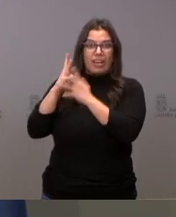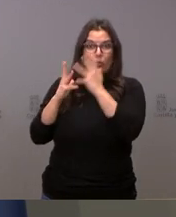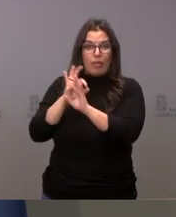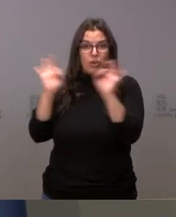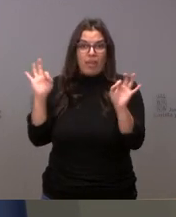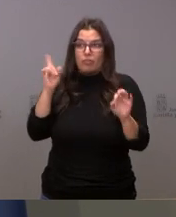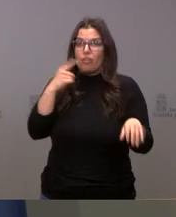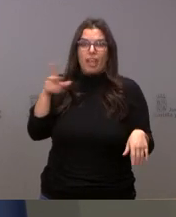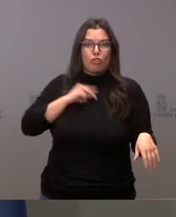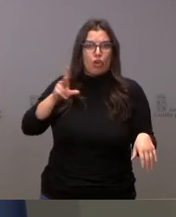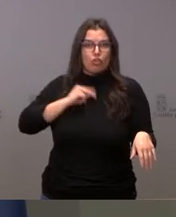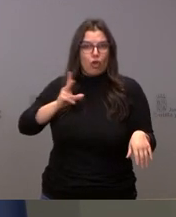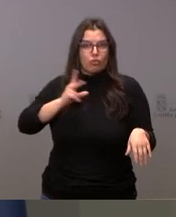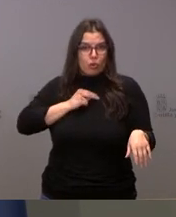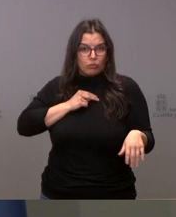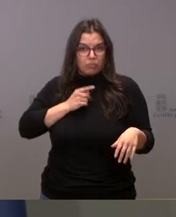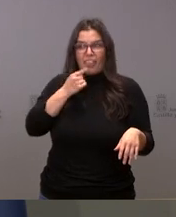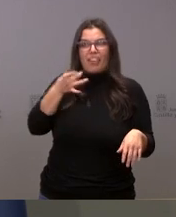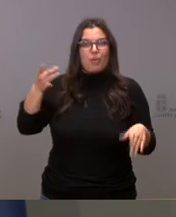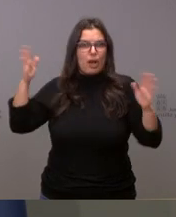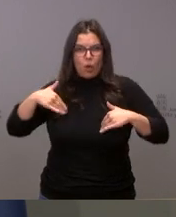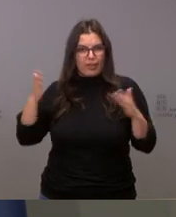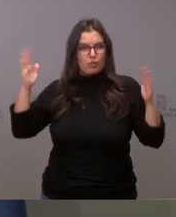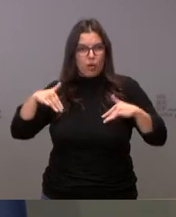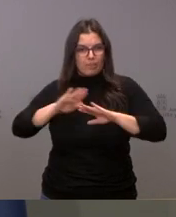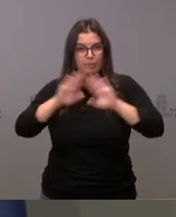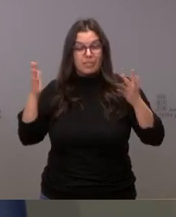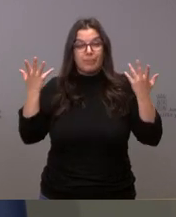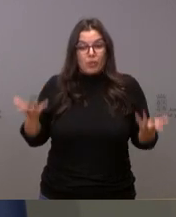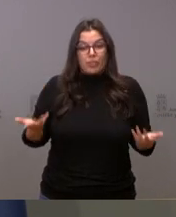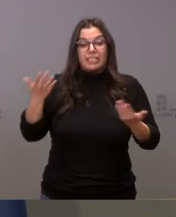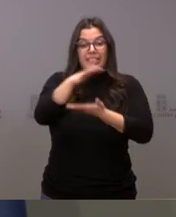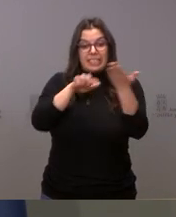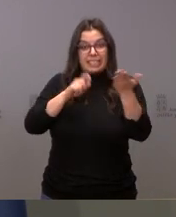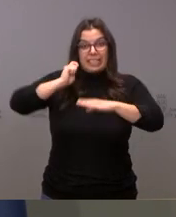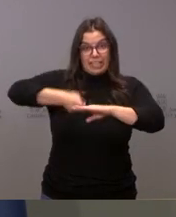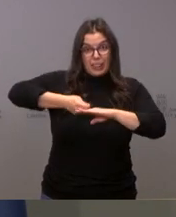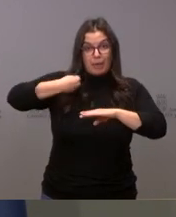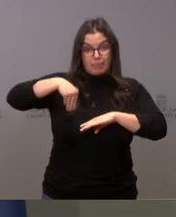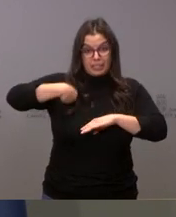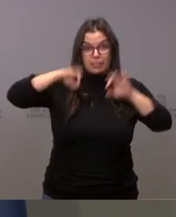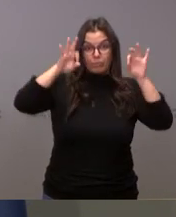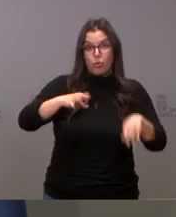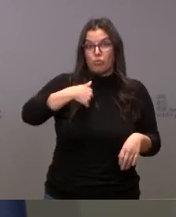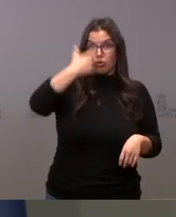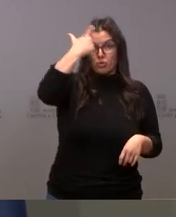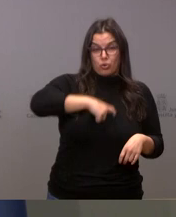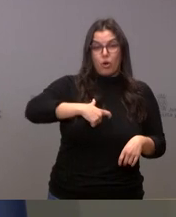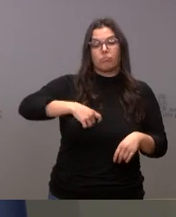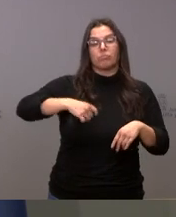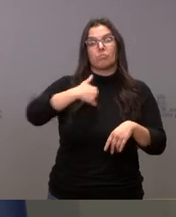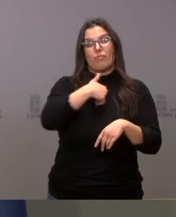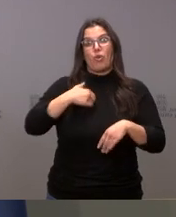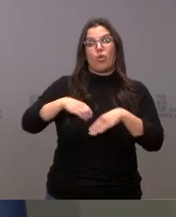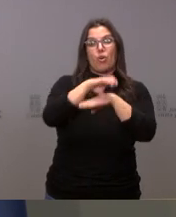a la existencia de esa deuda. En cuanto la sentencia se produjo, yo mismo en el mes de abril me dirigí como consejero de